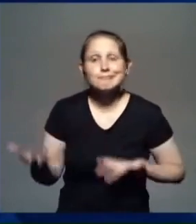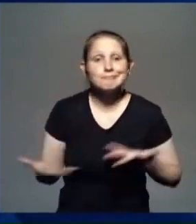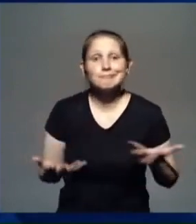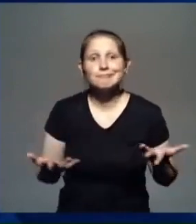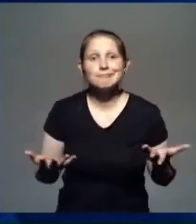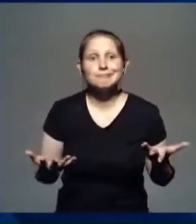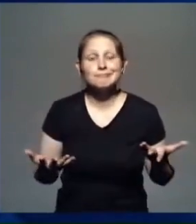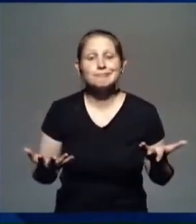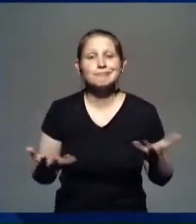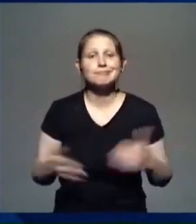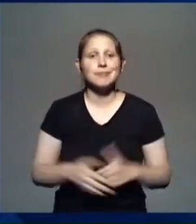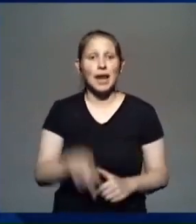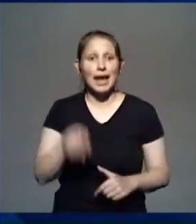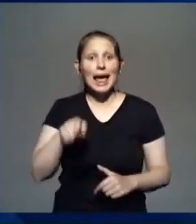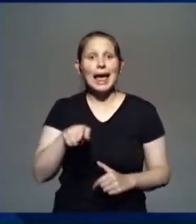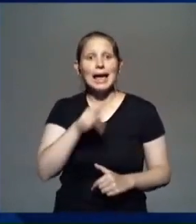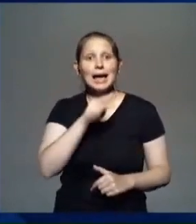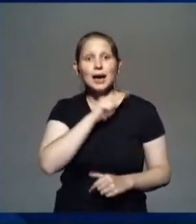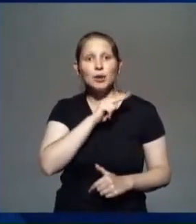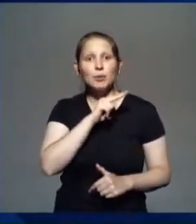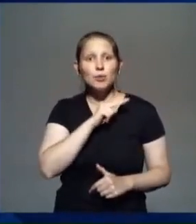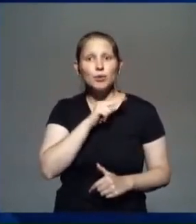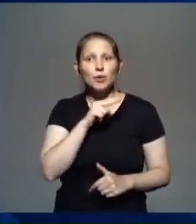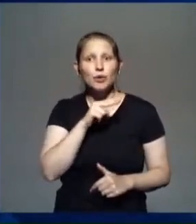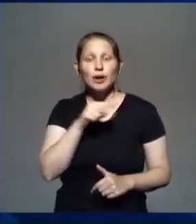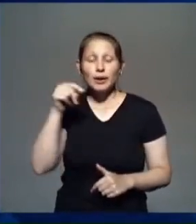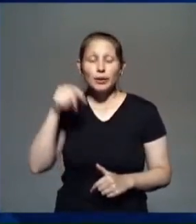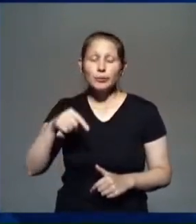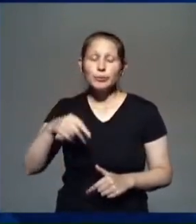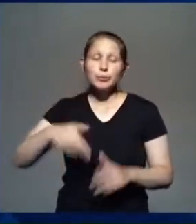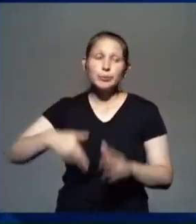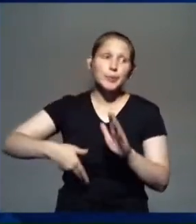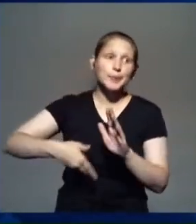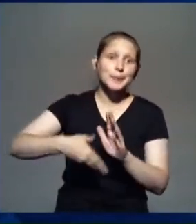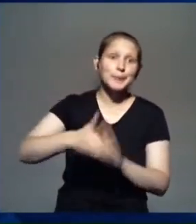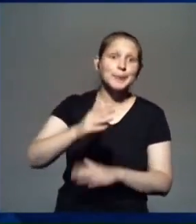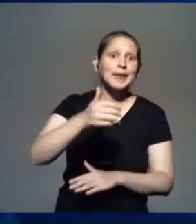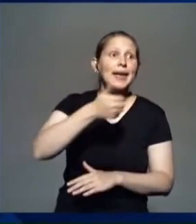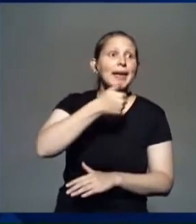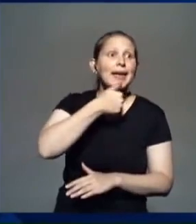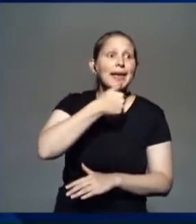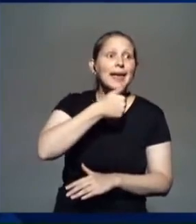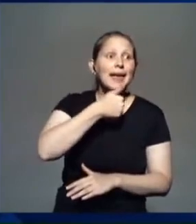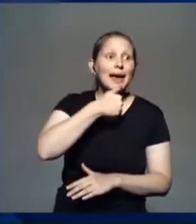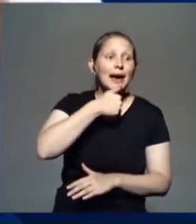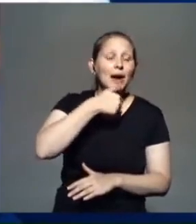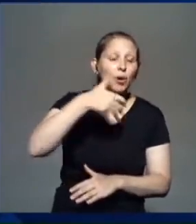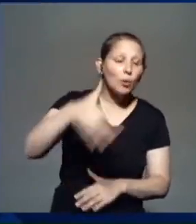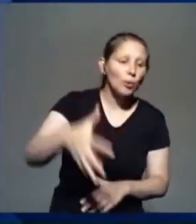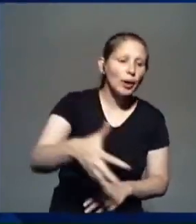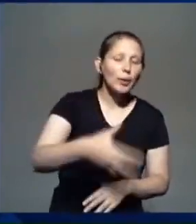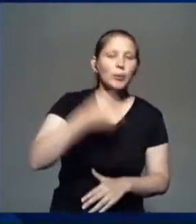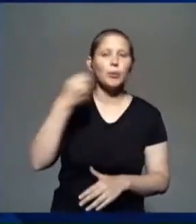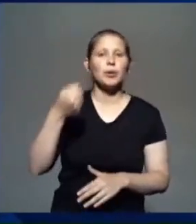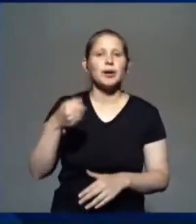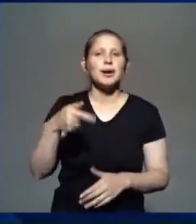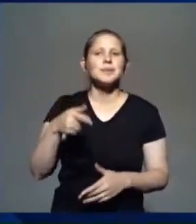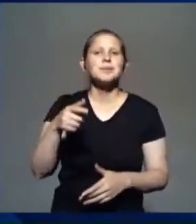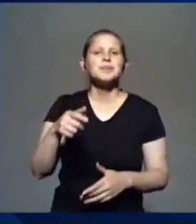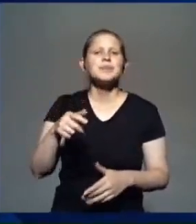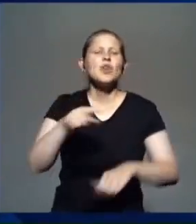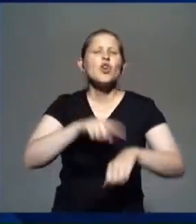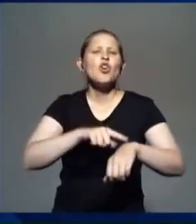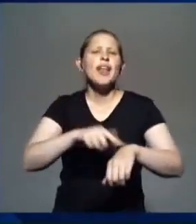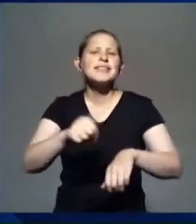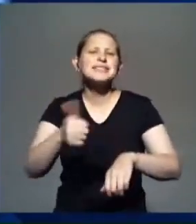Esta mujer va a buscar agua a la hora sexta. ¿Cuál era la hora sexta? Eran las doce del mediodía.